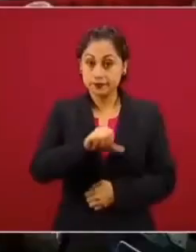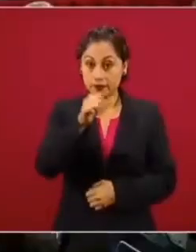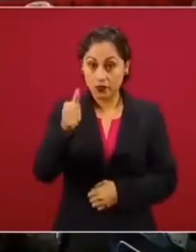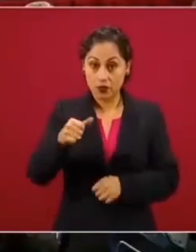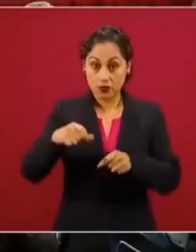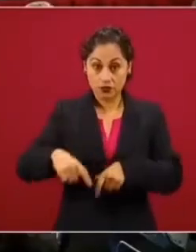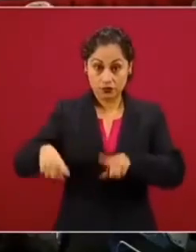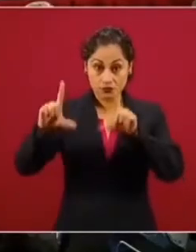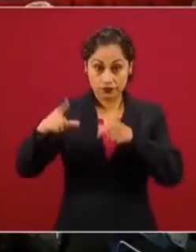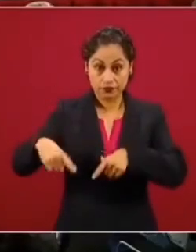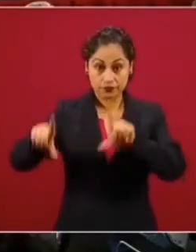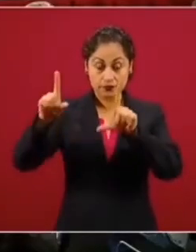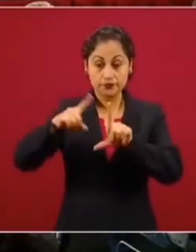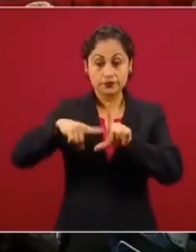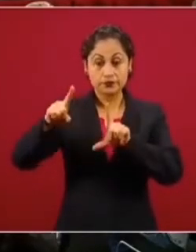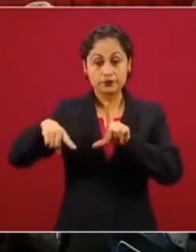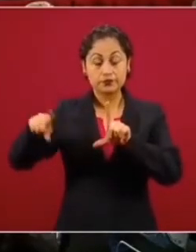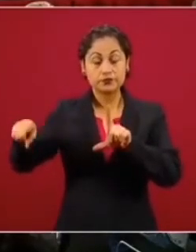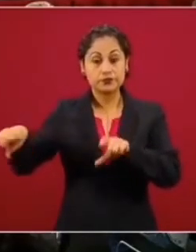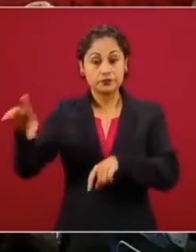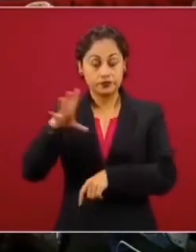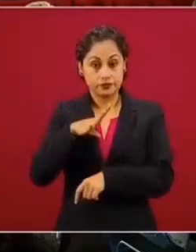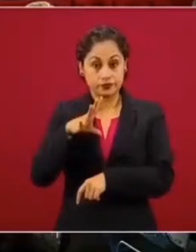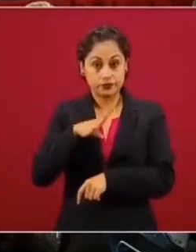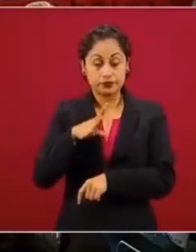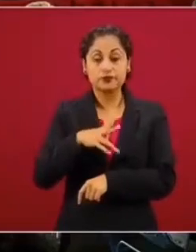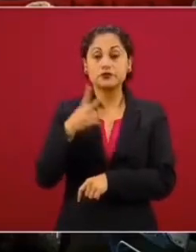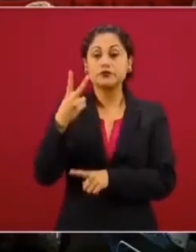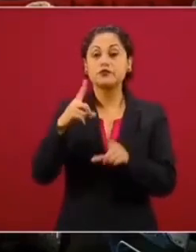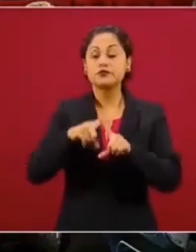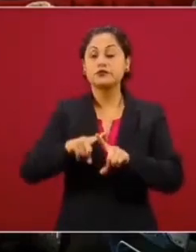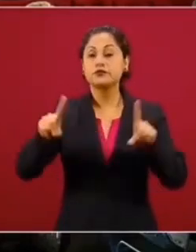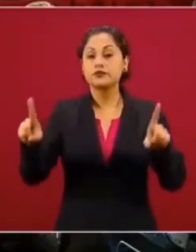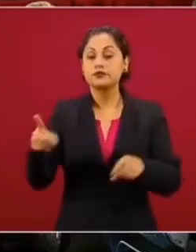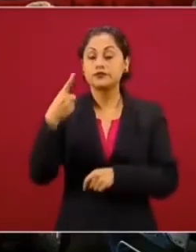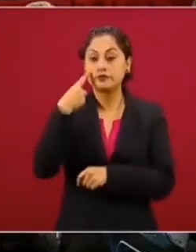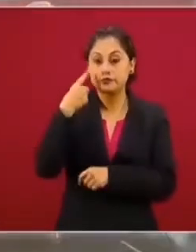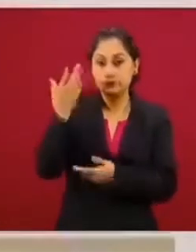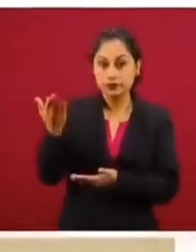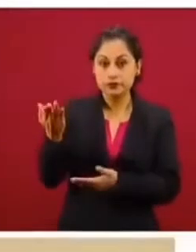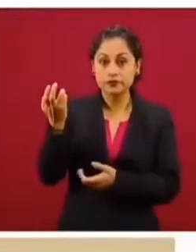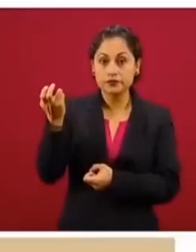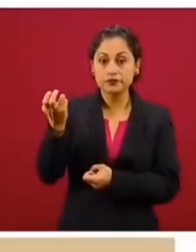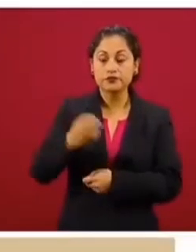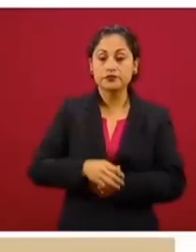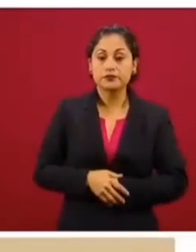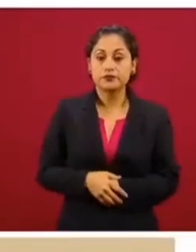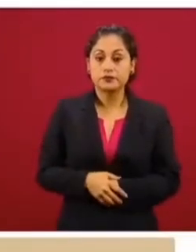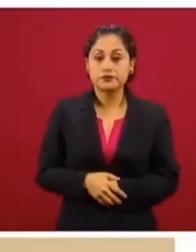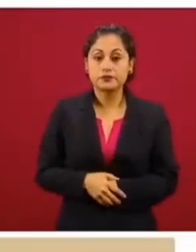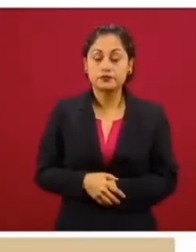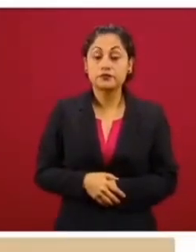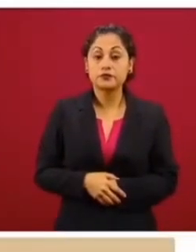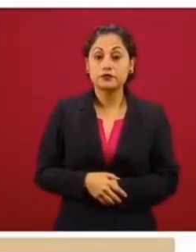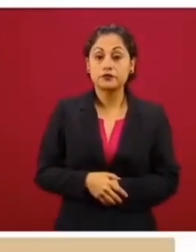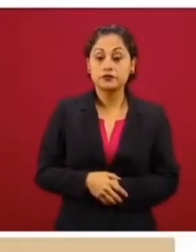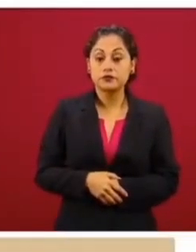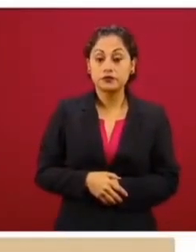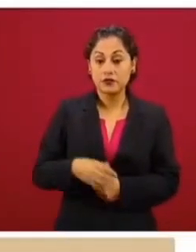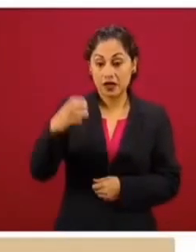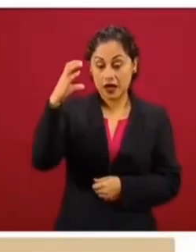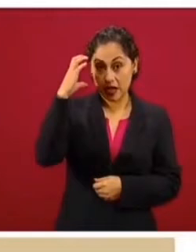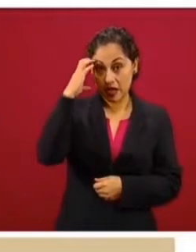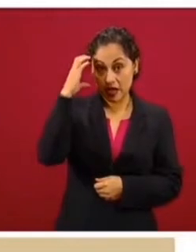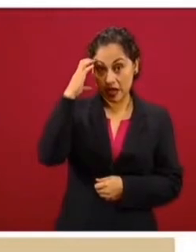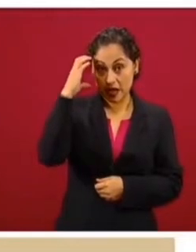en dos capítulos, en dos secciones, en esta diapositiva la ocupación de camas generales, no son camas para personas